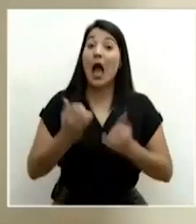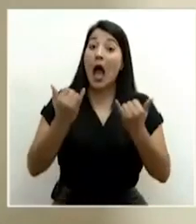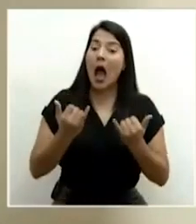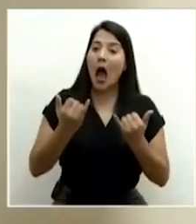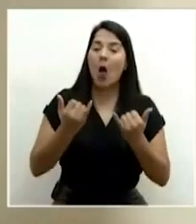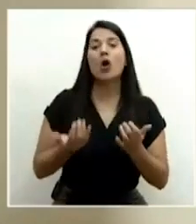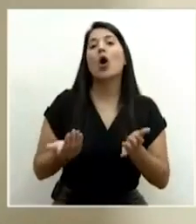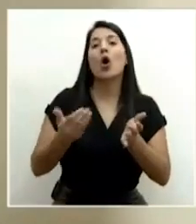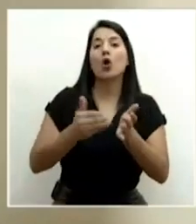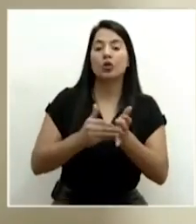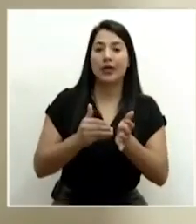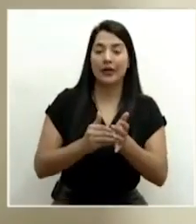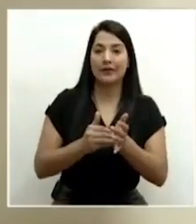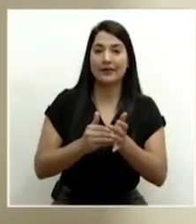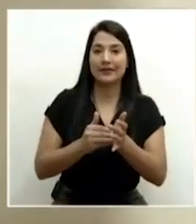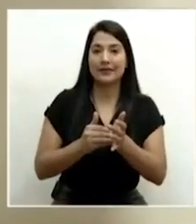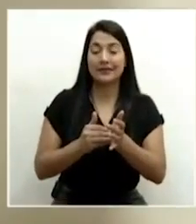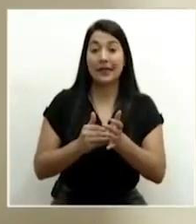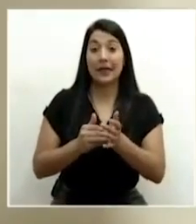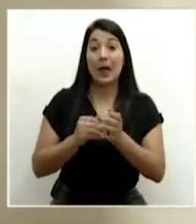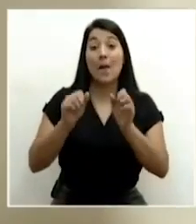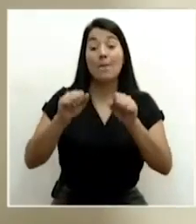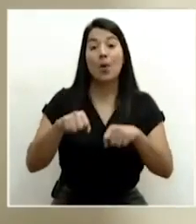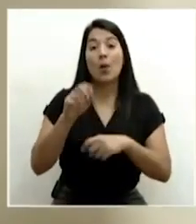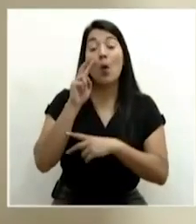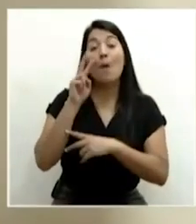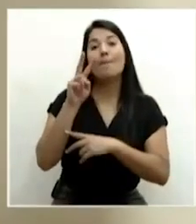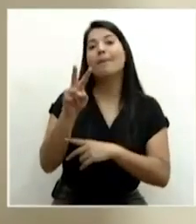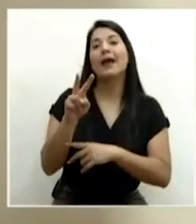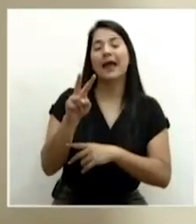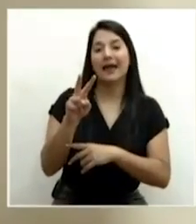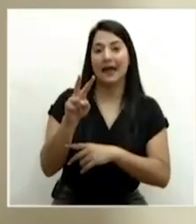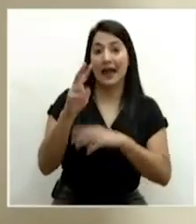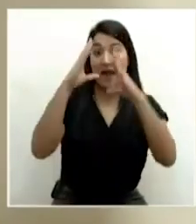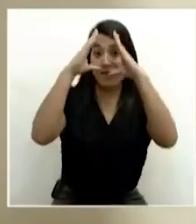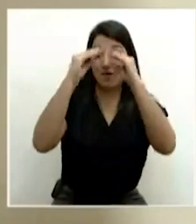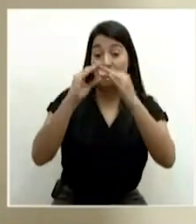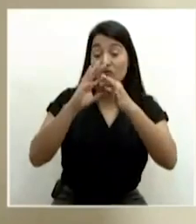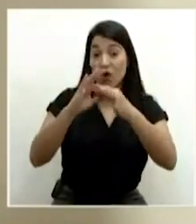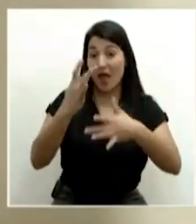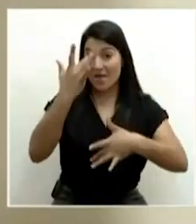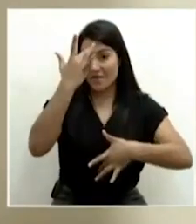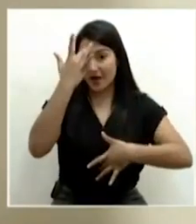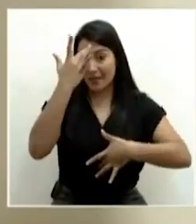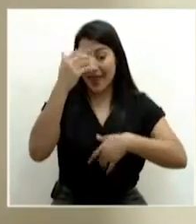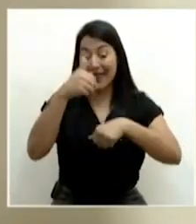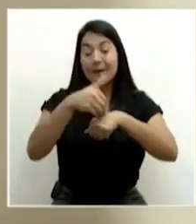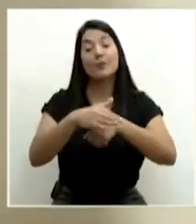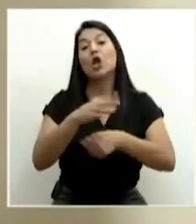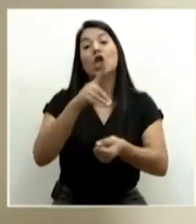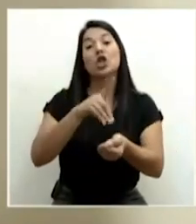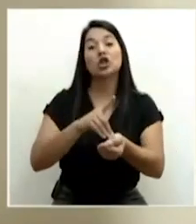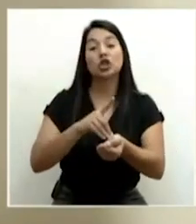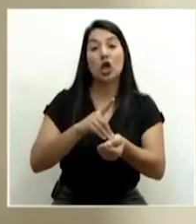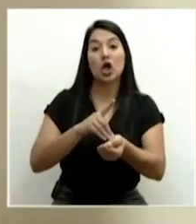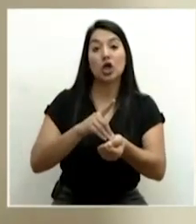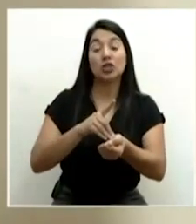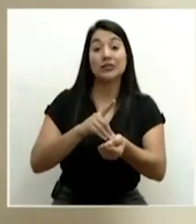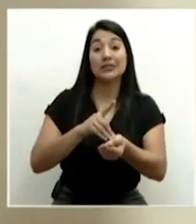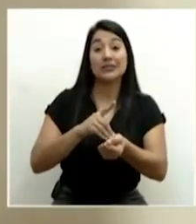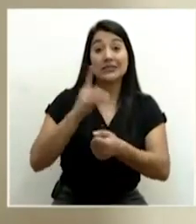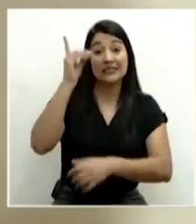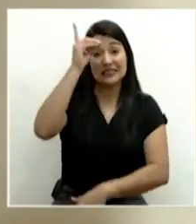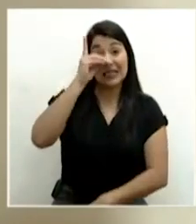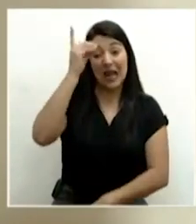volveremos a escuchar o a observar el reporte epidemiológico enviado por el doctor Salas, ya que previamente